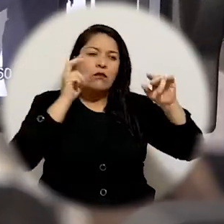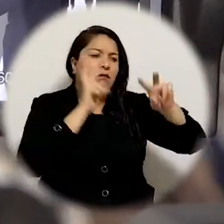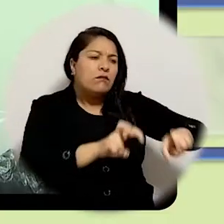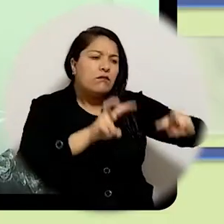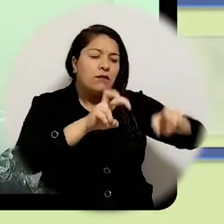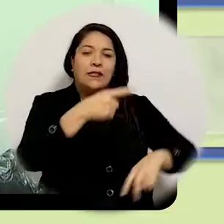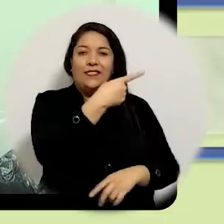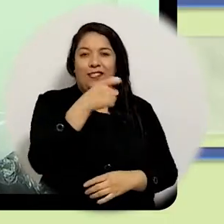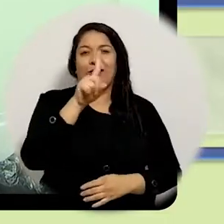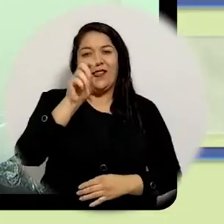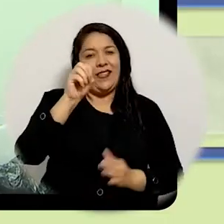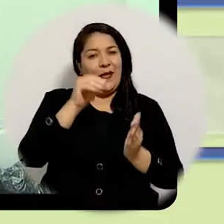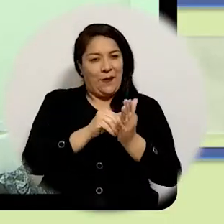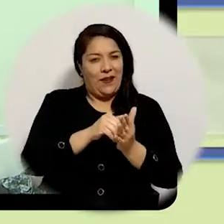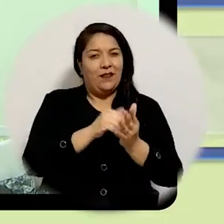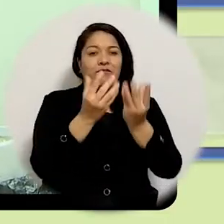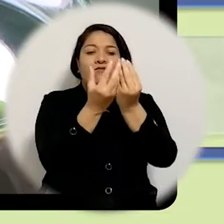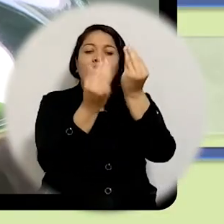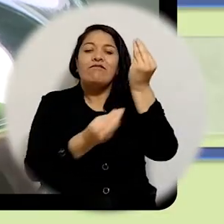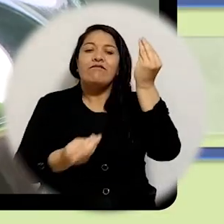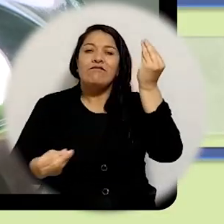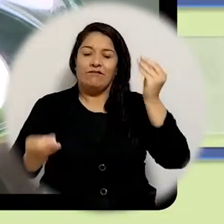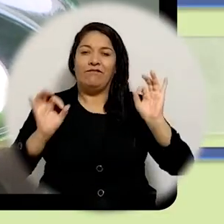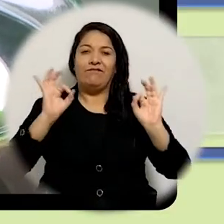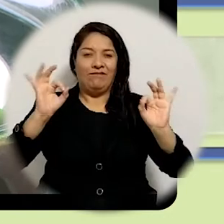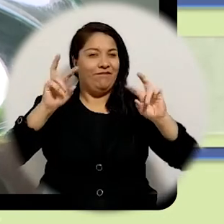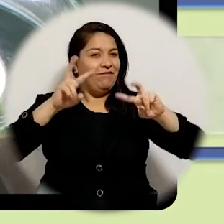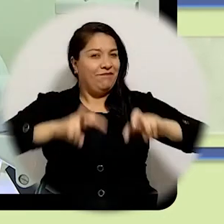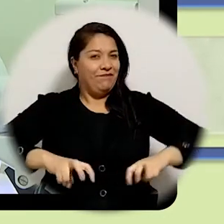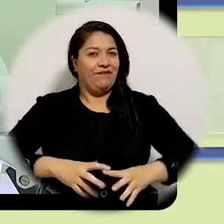disparó hoy tenemos 161 investigadores categorizados